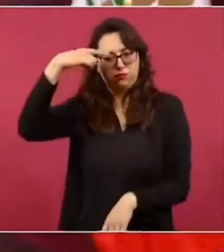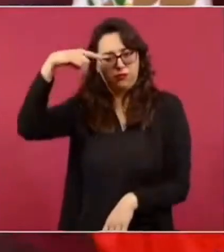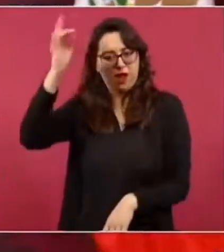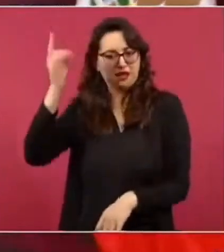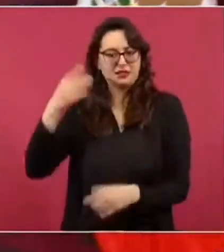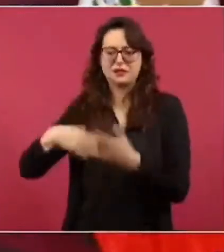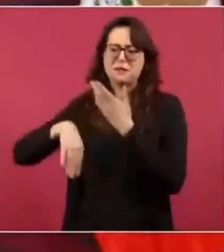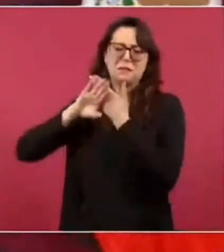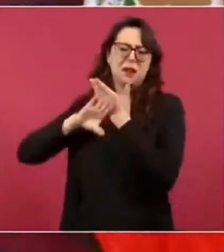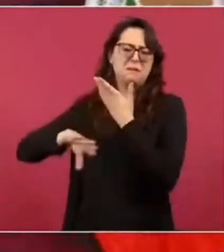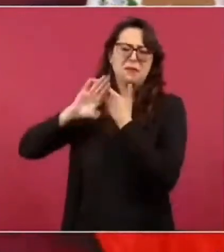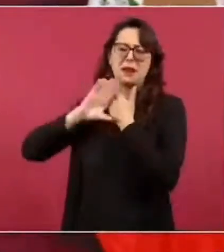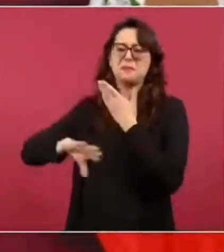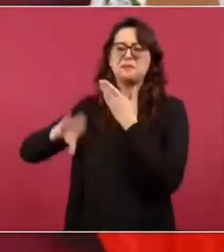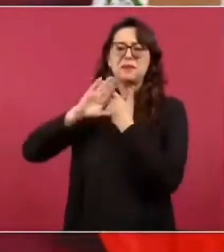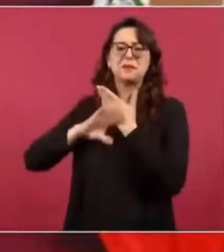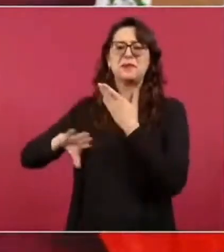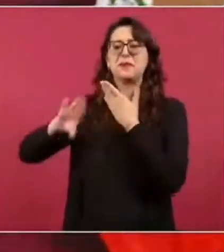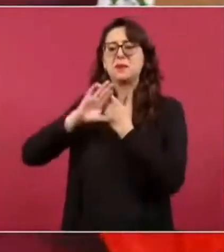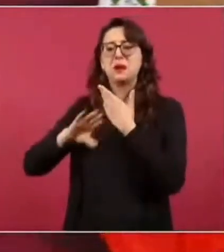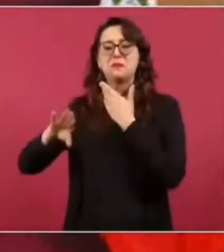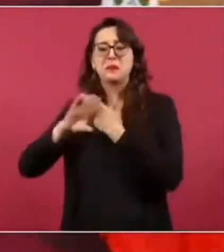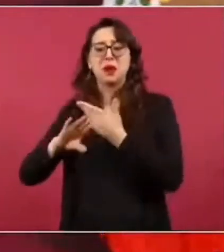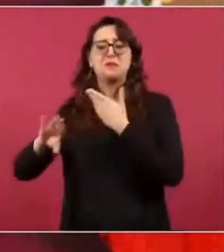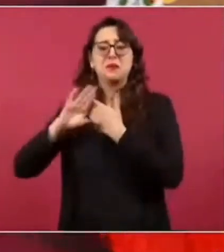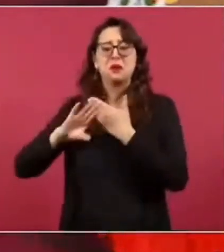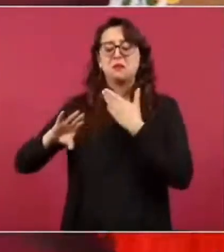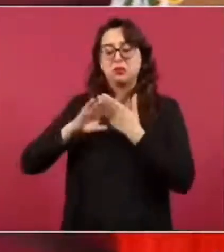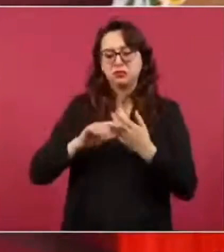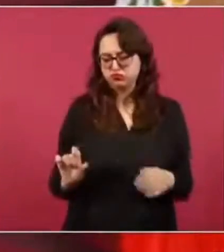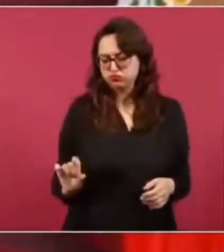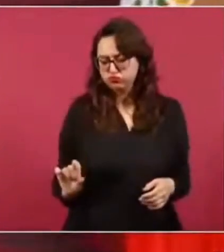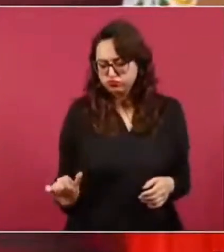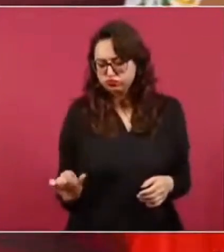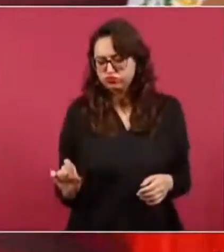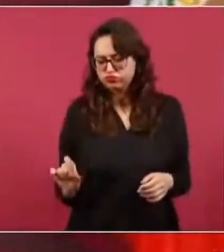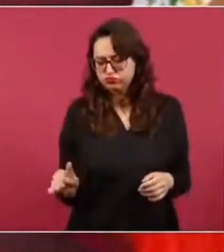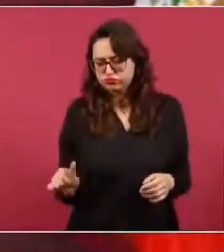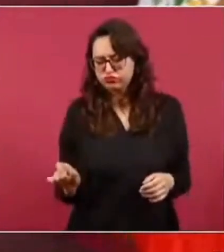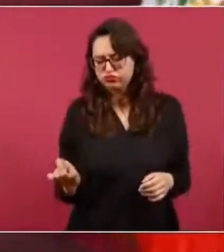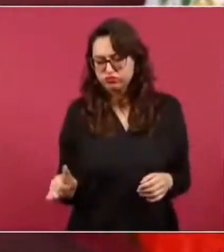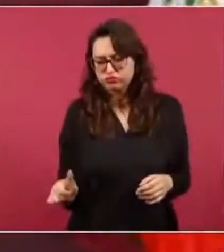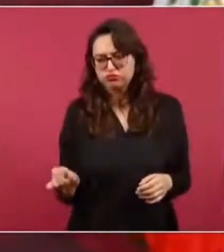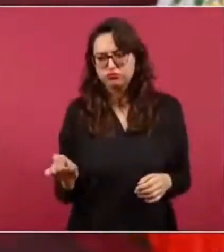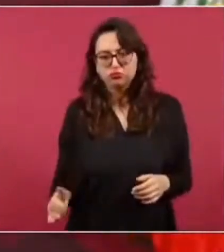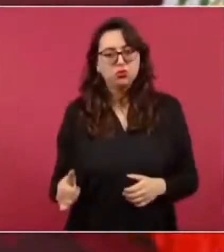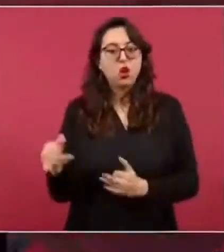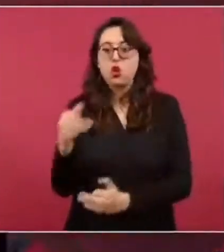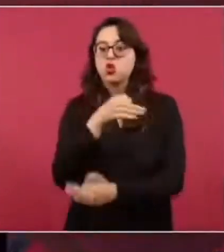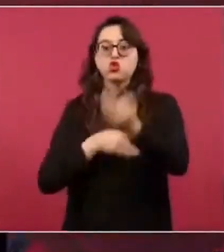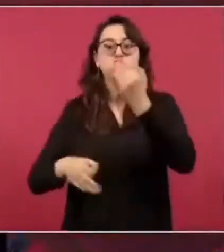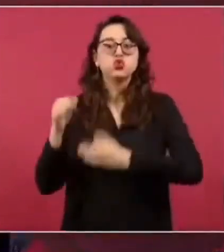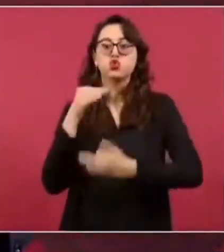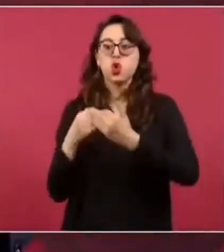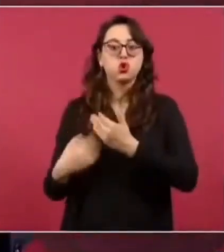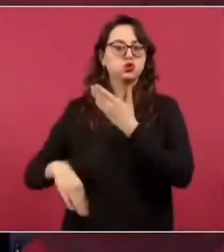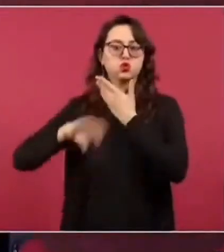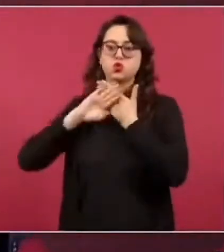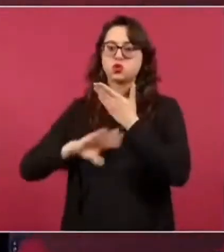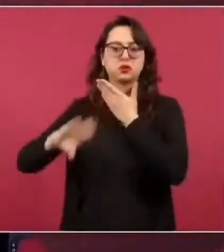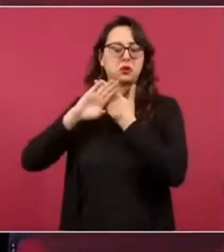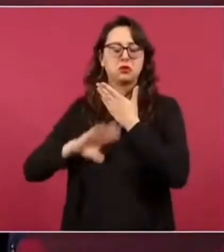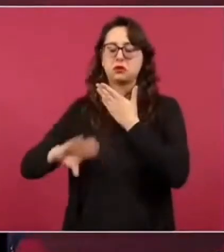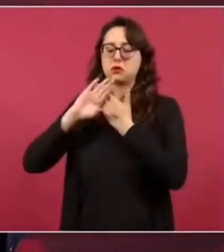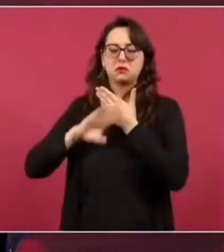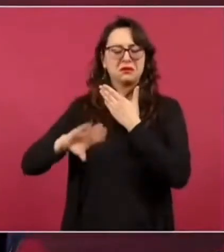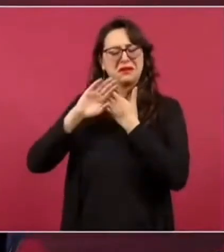le van cambiando que Pepe Cárdenas que Moreno que López Doriga que por donde